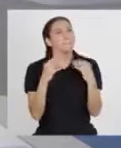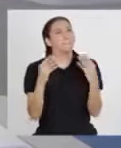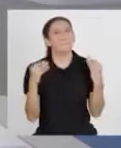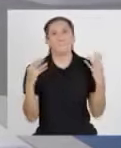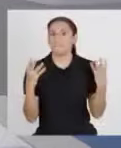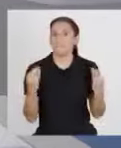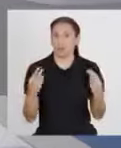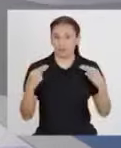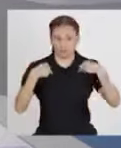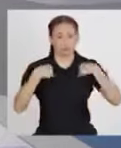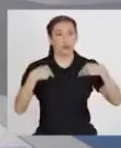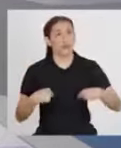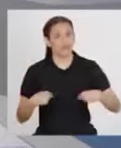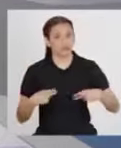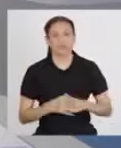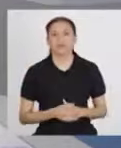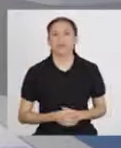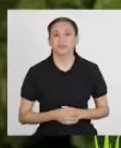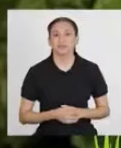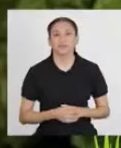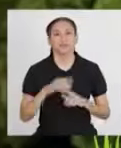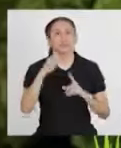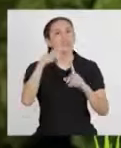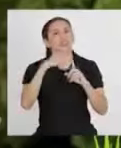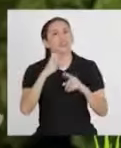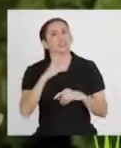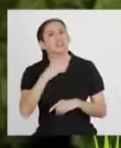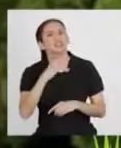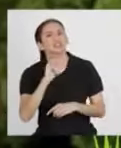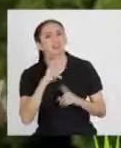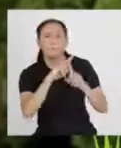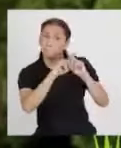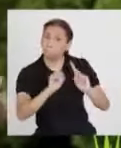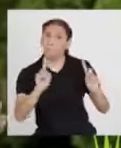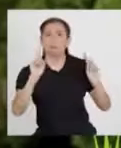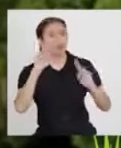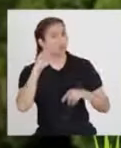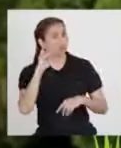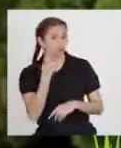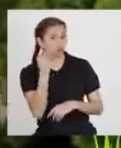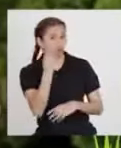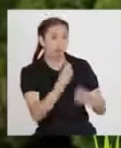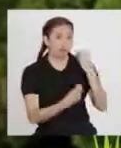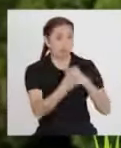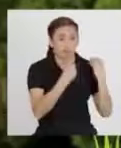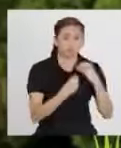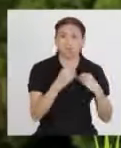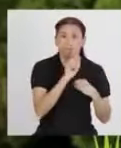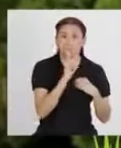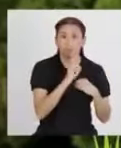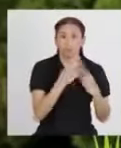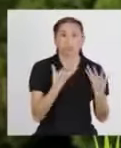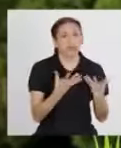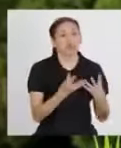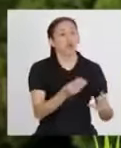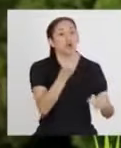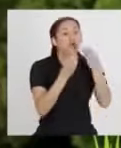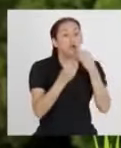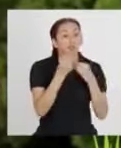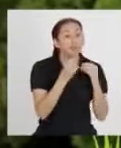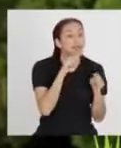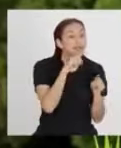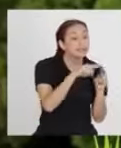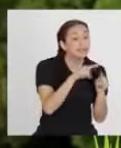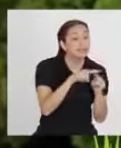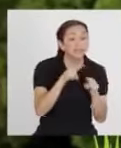muchos nutrientes. Pechi, pero no se trata solo de comer, sino de consumir